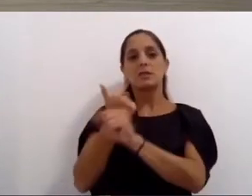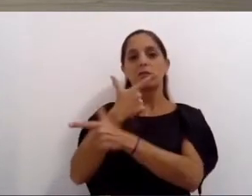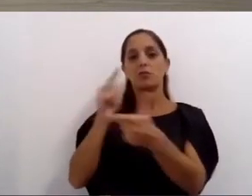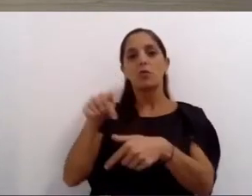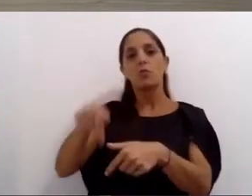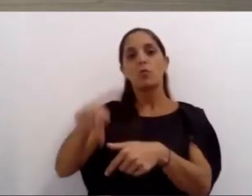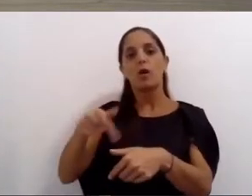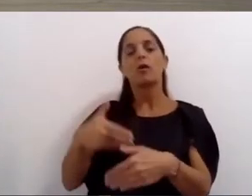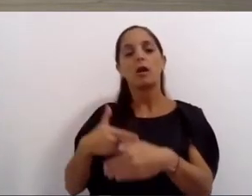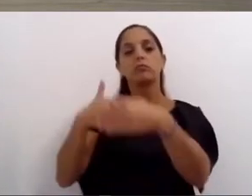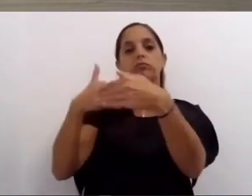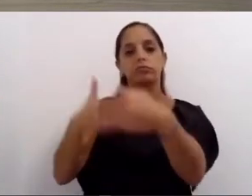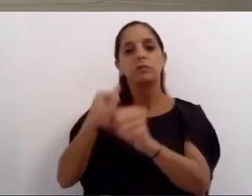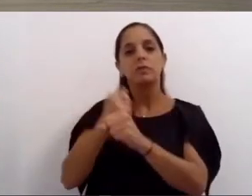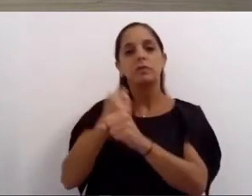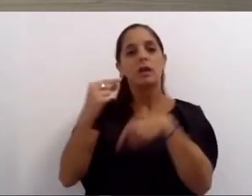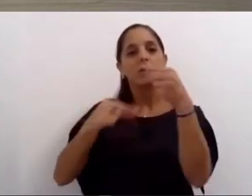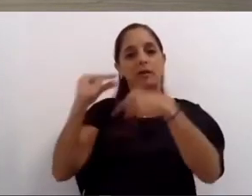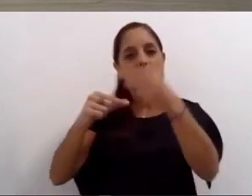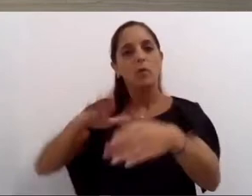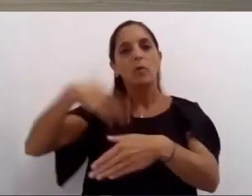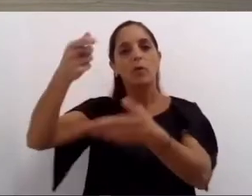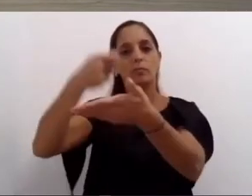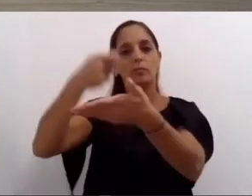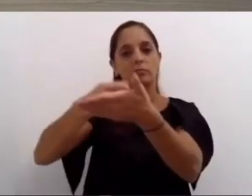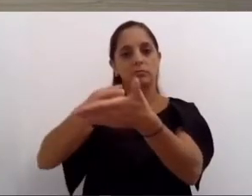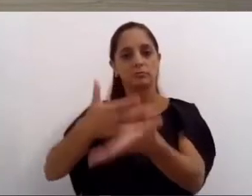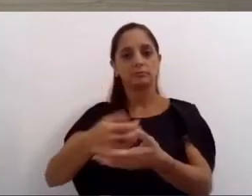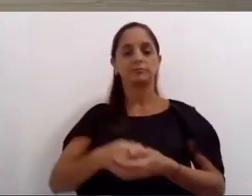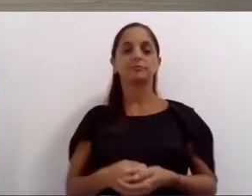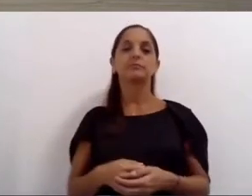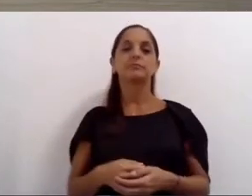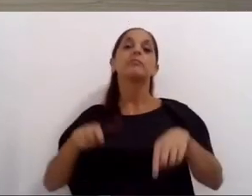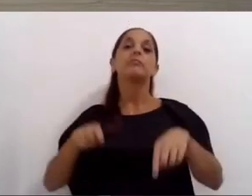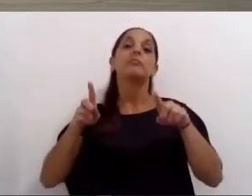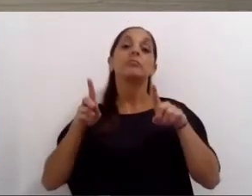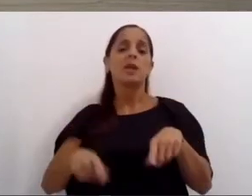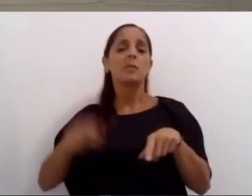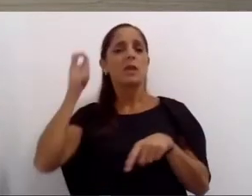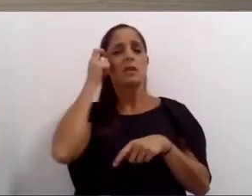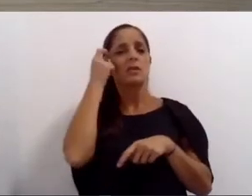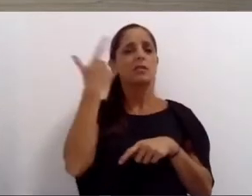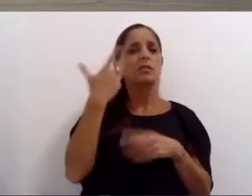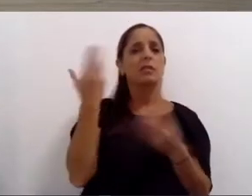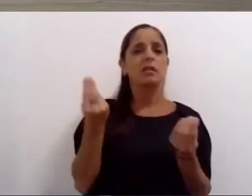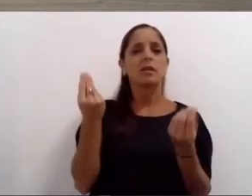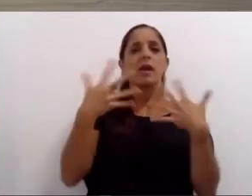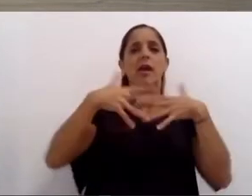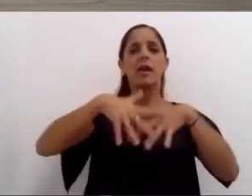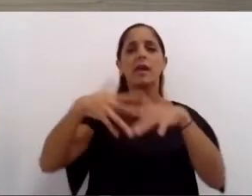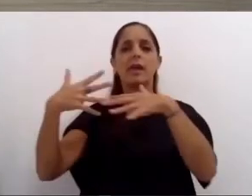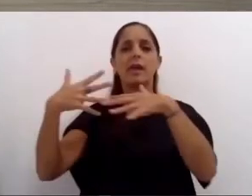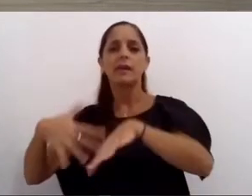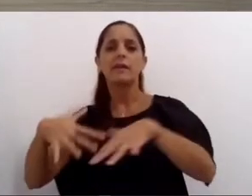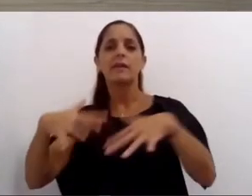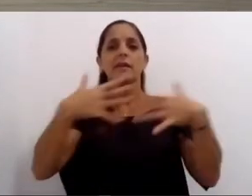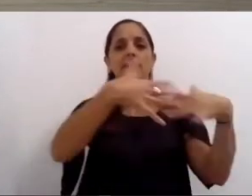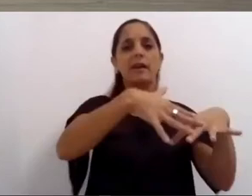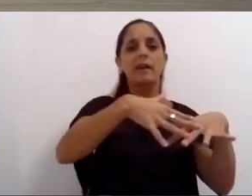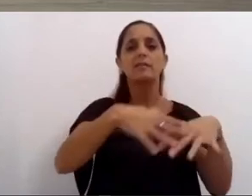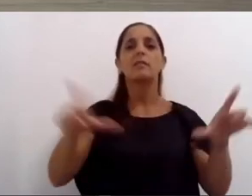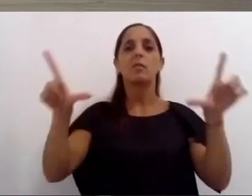junto con el banco municipal desarrolló vidrieras en red una plataforma que permitió a más de 2.200 comercios de la ciudad